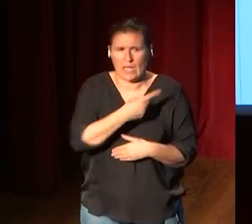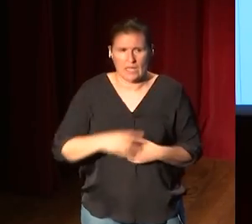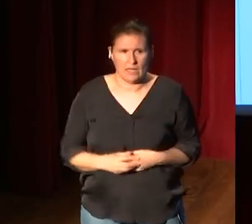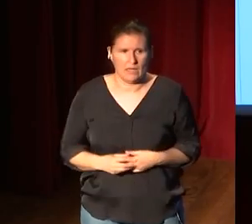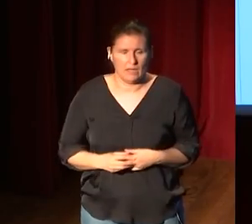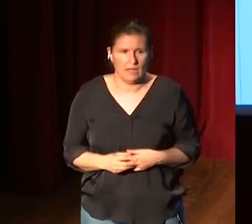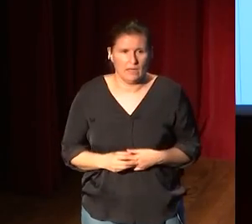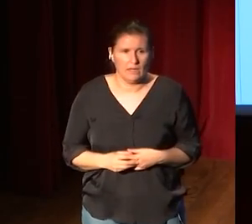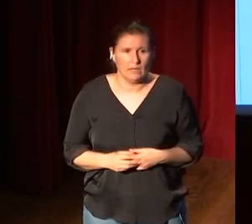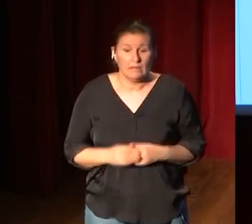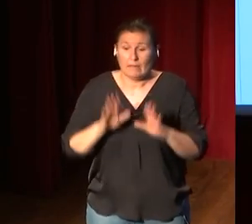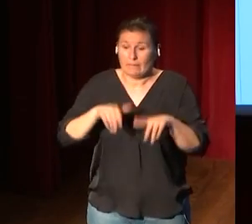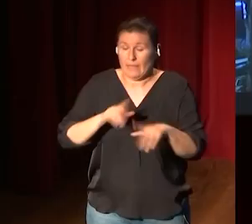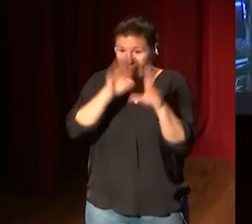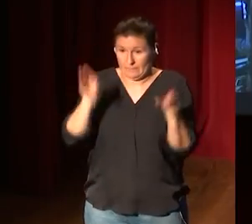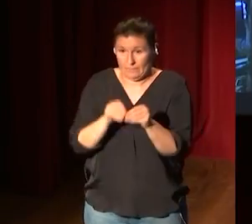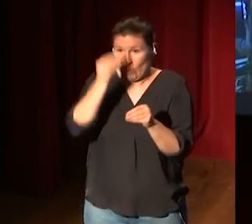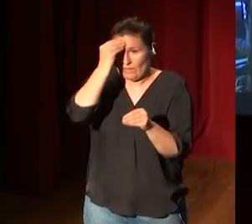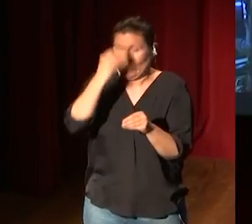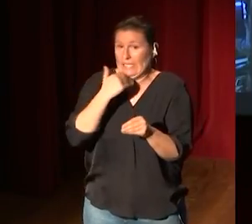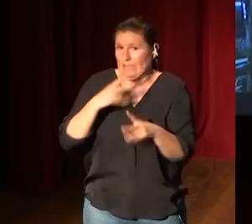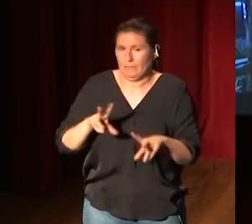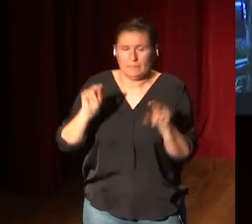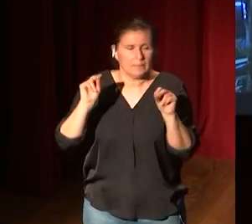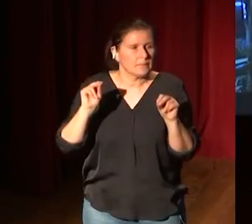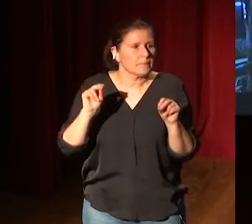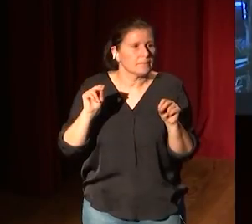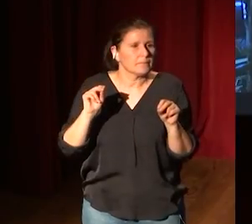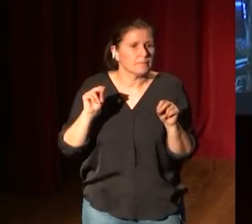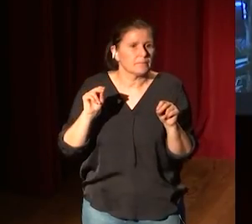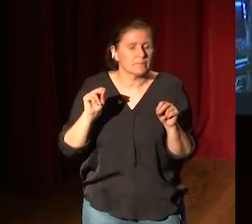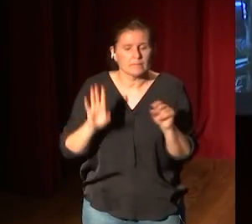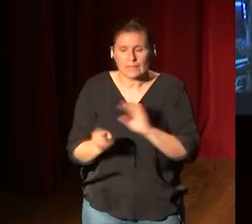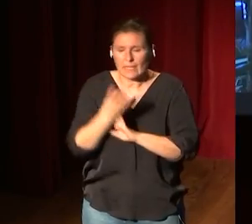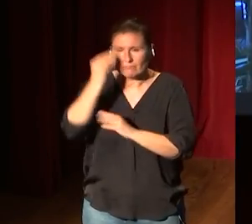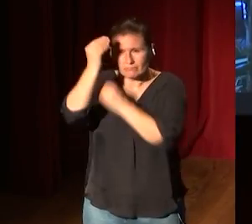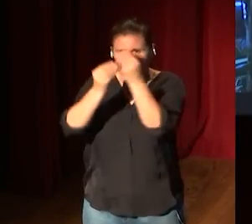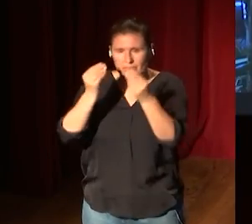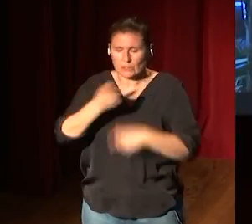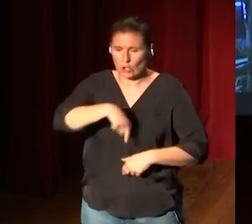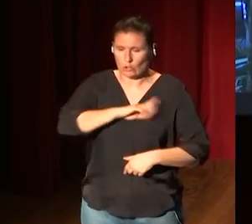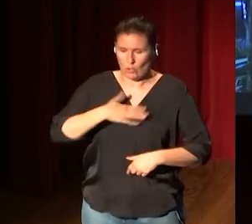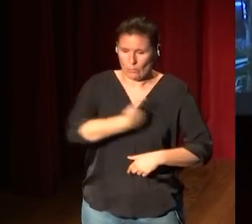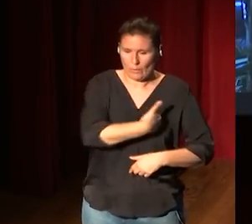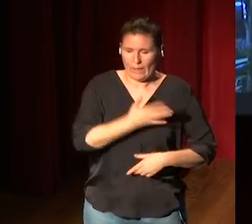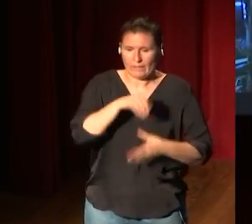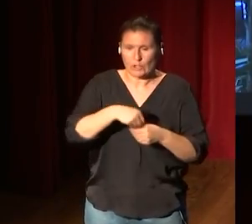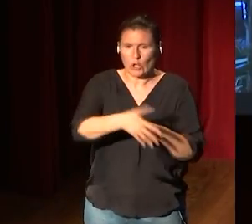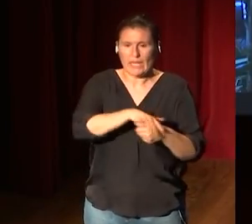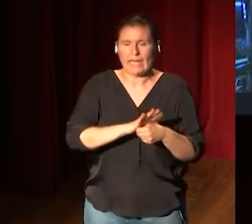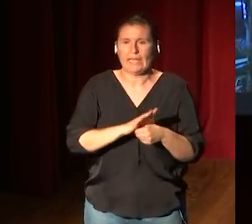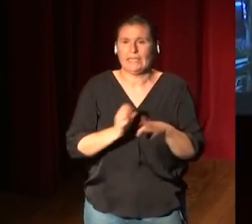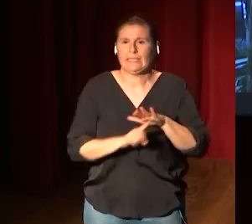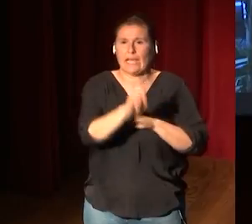claro todo esto queda en una reflexión y ya voy terminando sobre a qué nos dedicamos los que trabajamos en el área de desarrollo